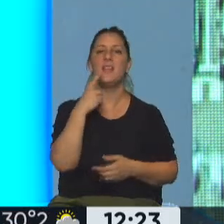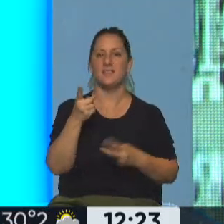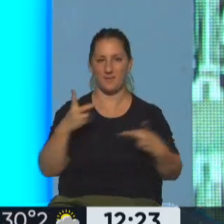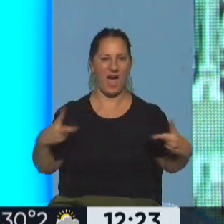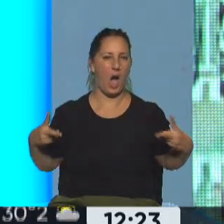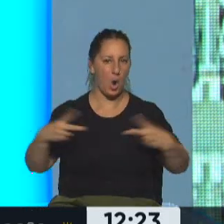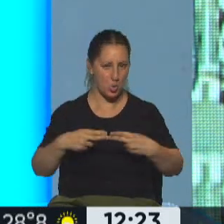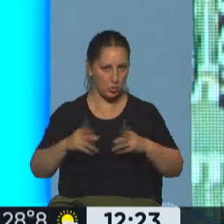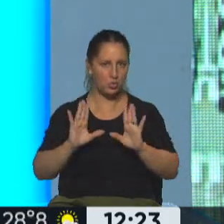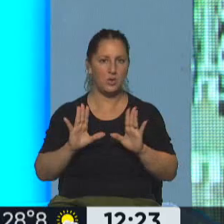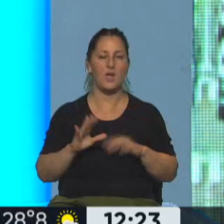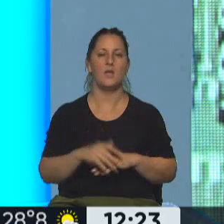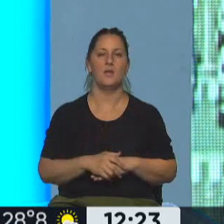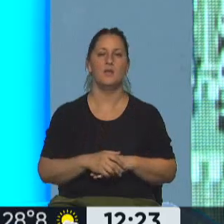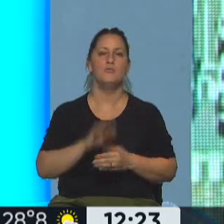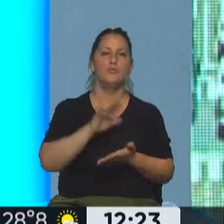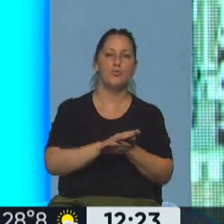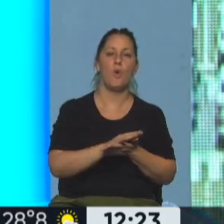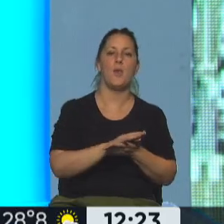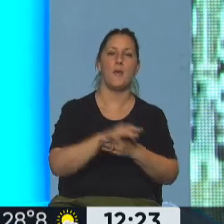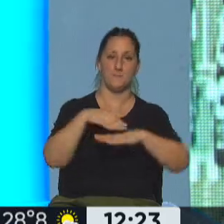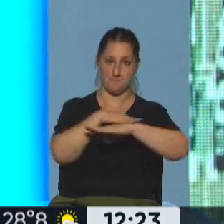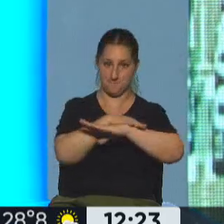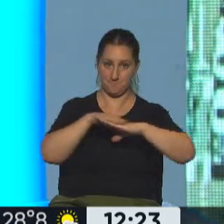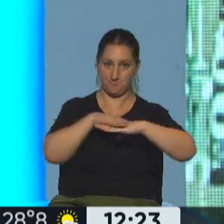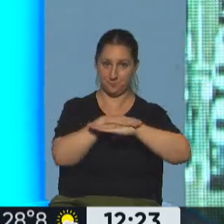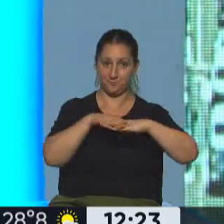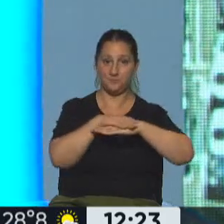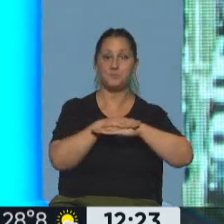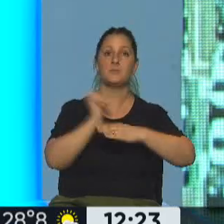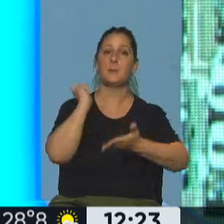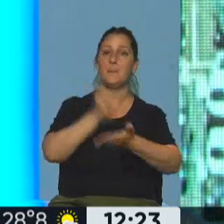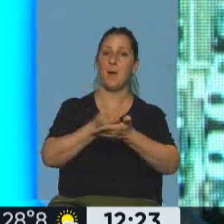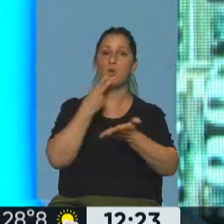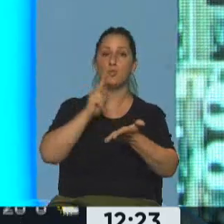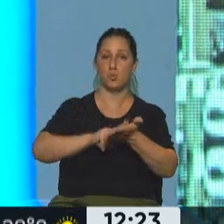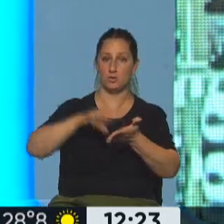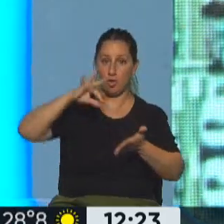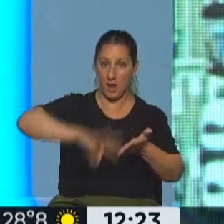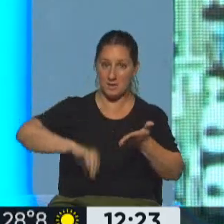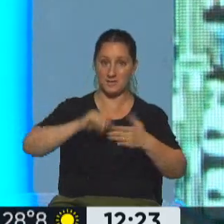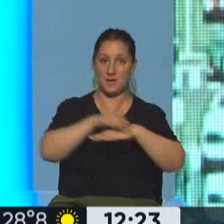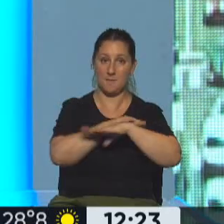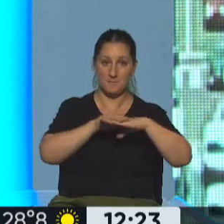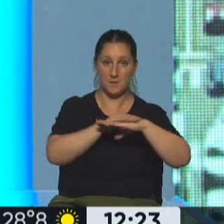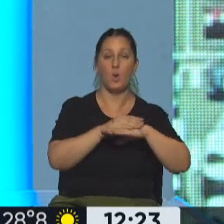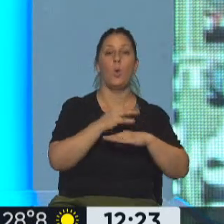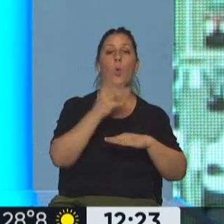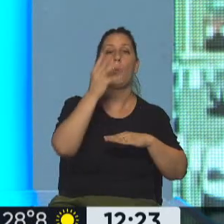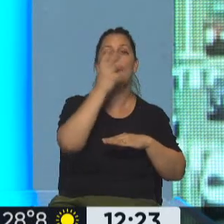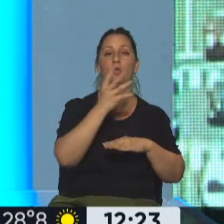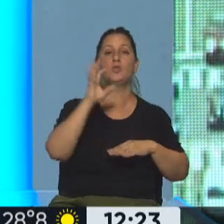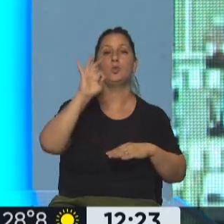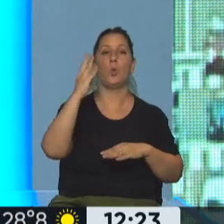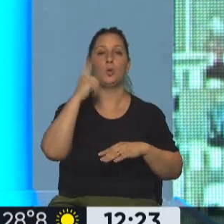haber en los valores, tanto el piso para el pago de impuesto a las ganancias, que va a pasar a ser de 404